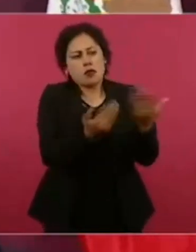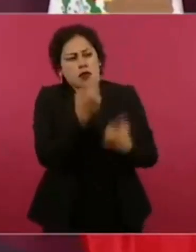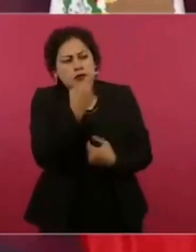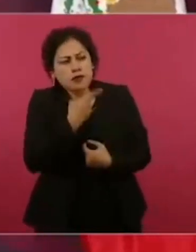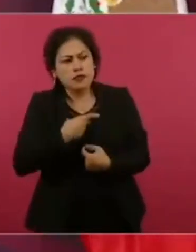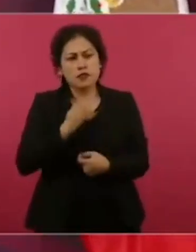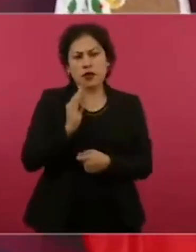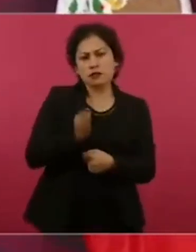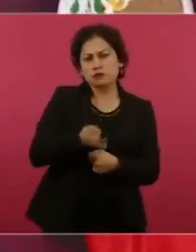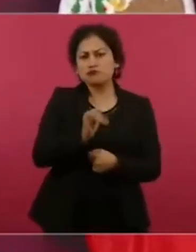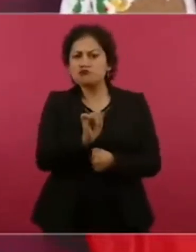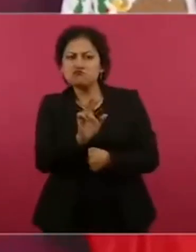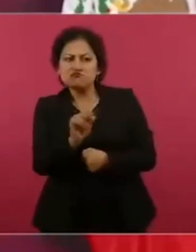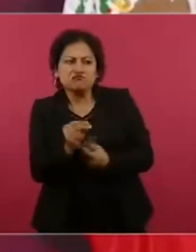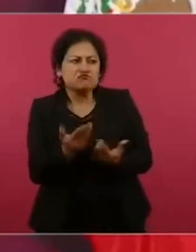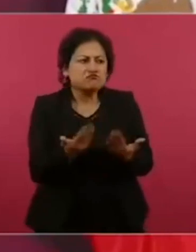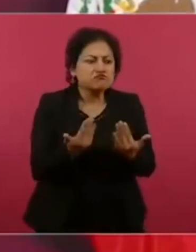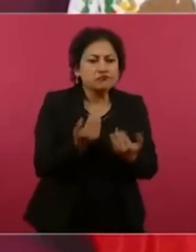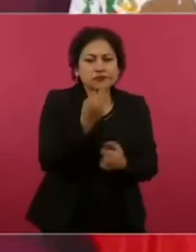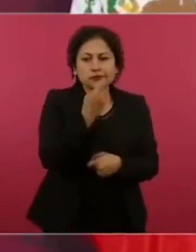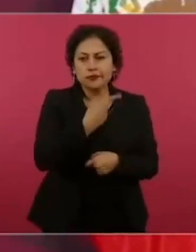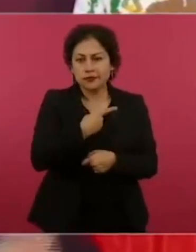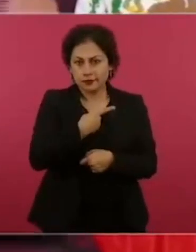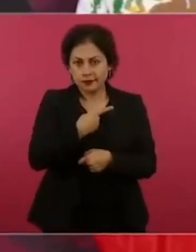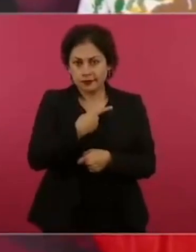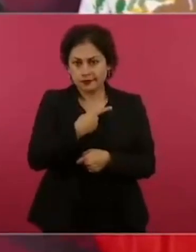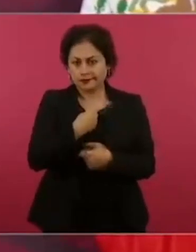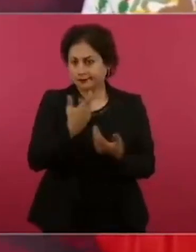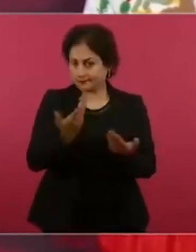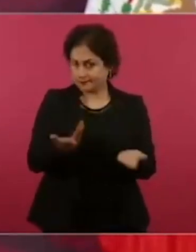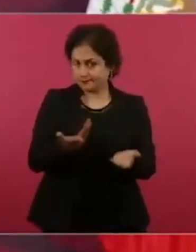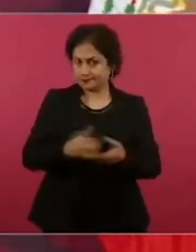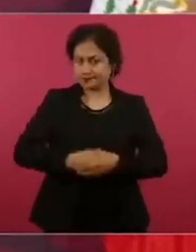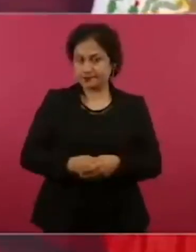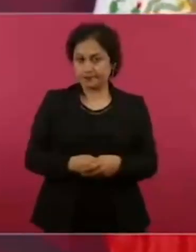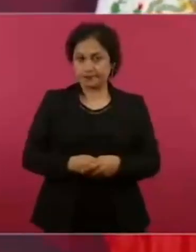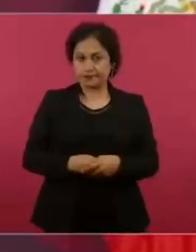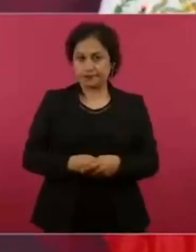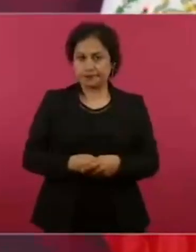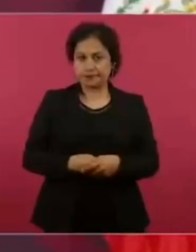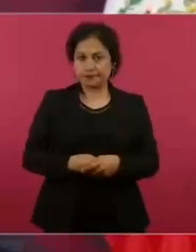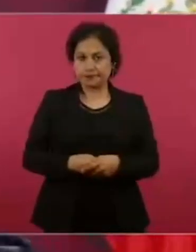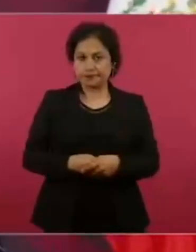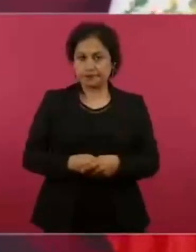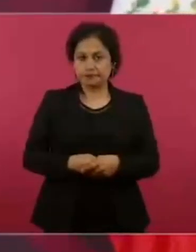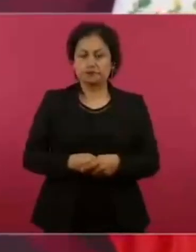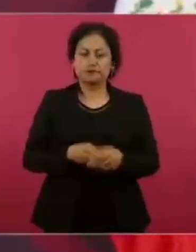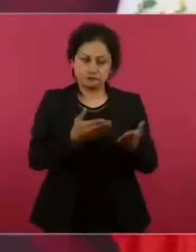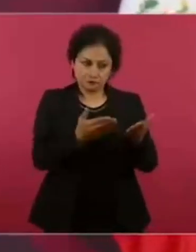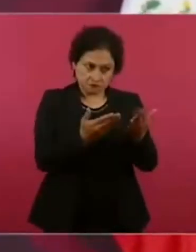aparte del proceso legal.